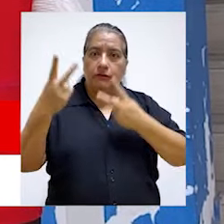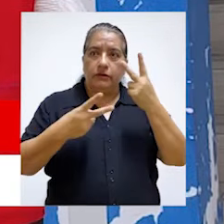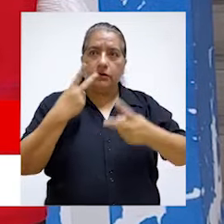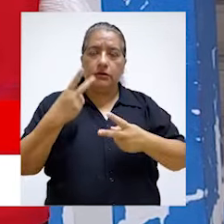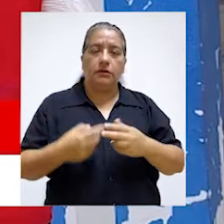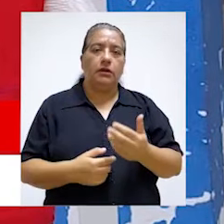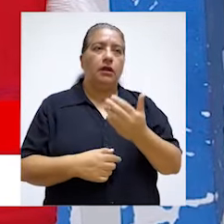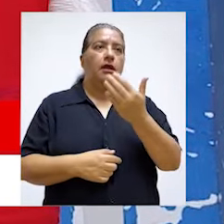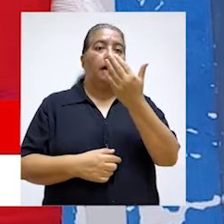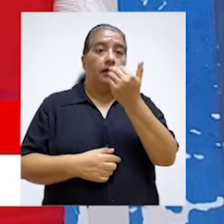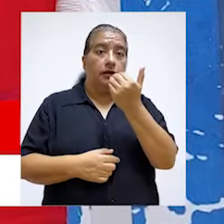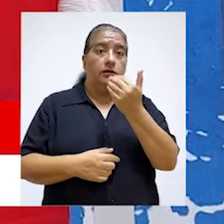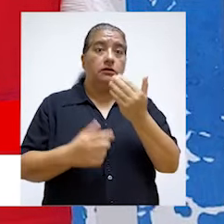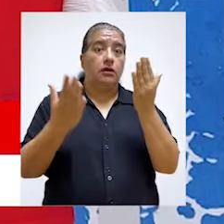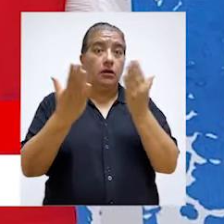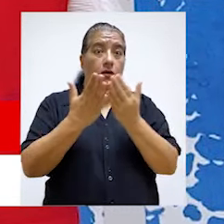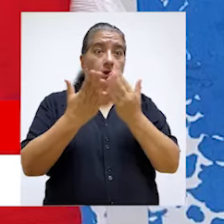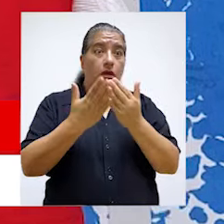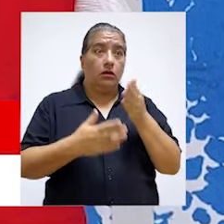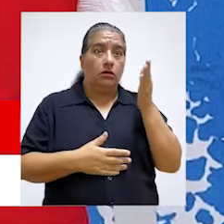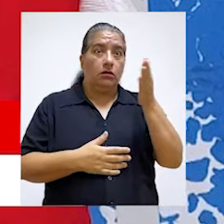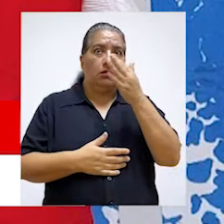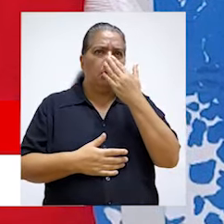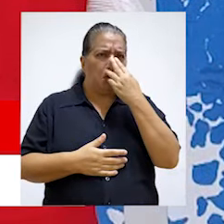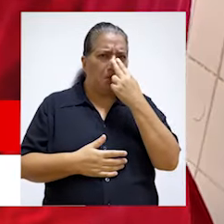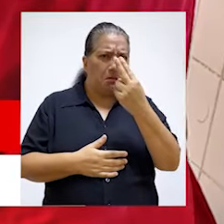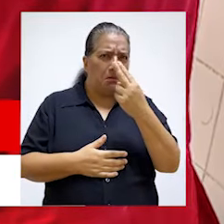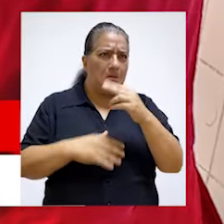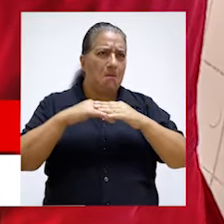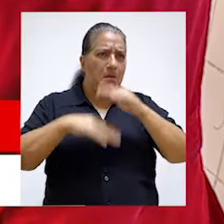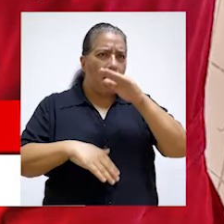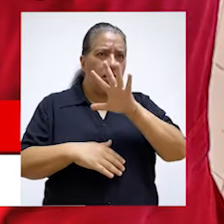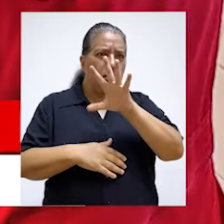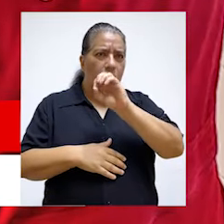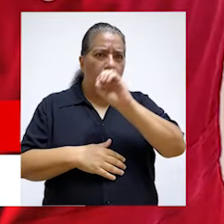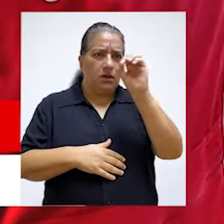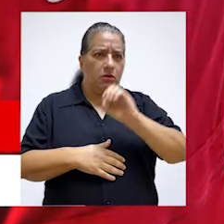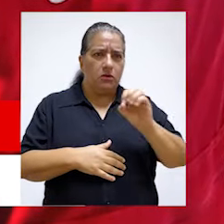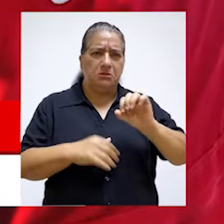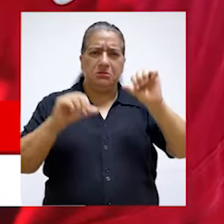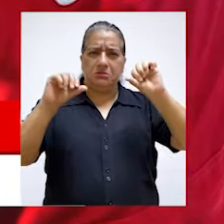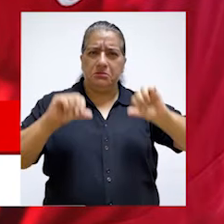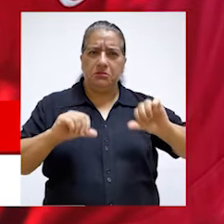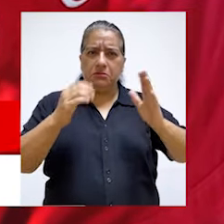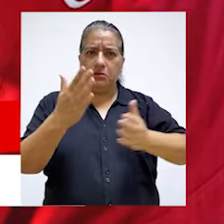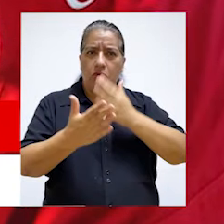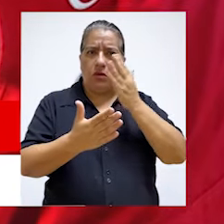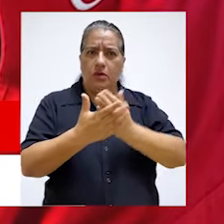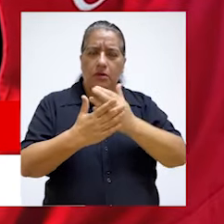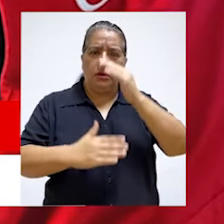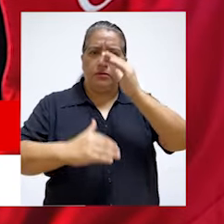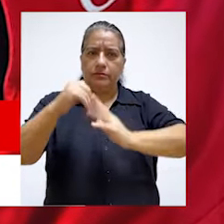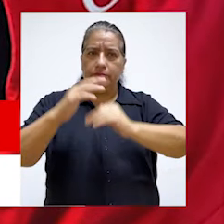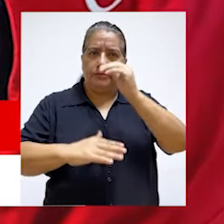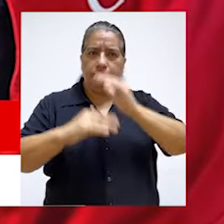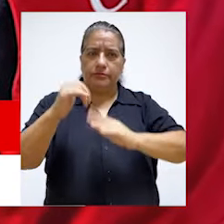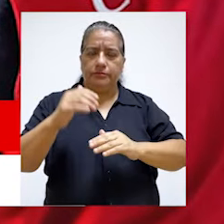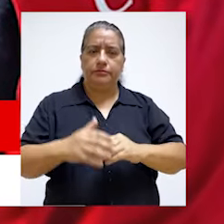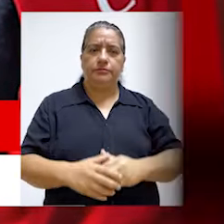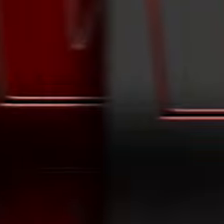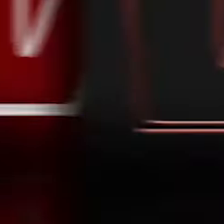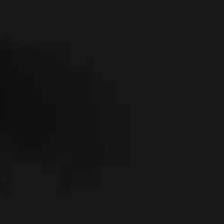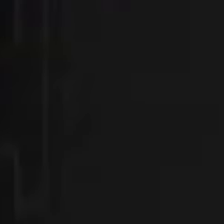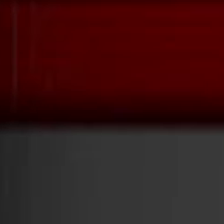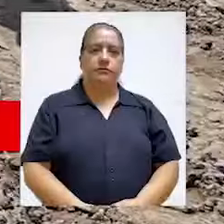De la visita efectuada a los 15 colegios, se observó que más del 50% presentan deficiencias en la